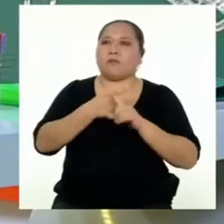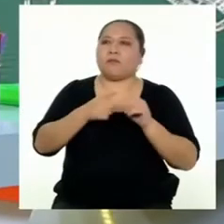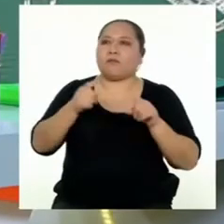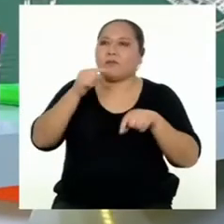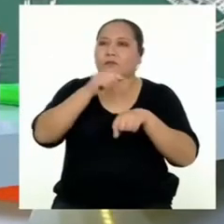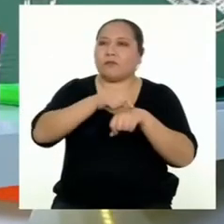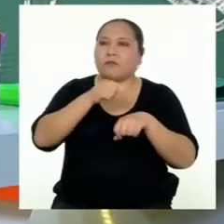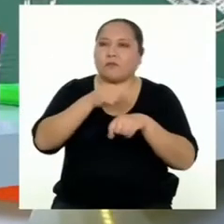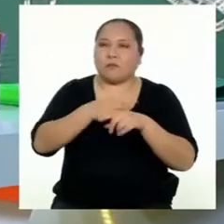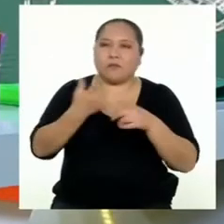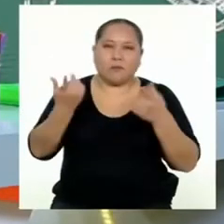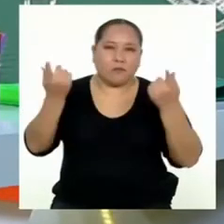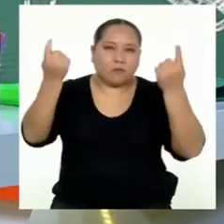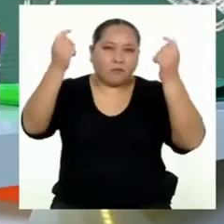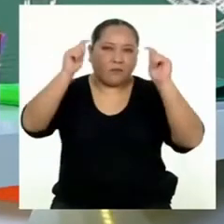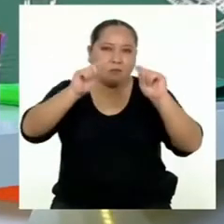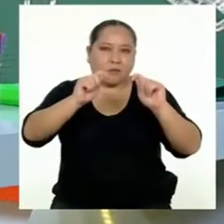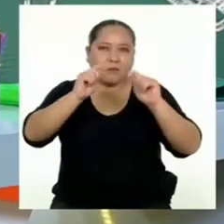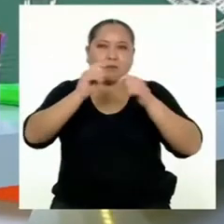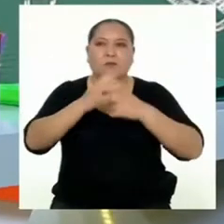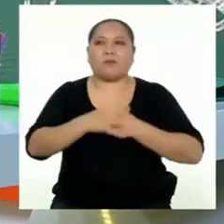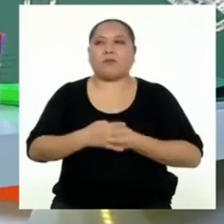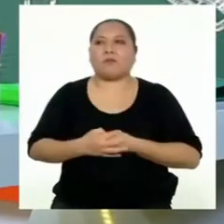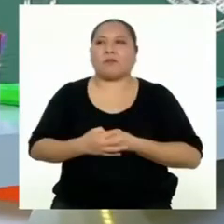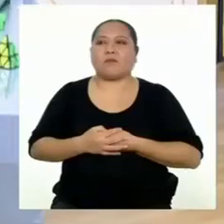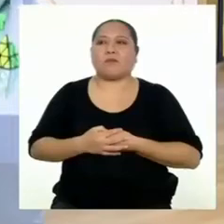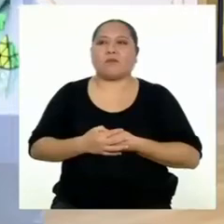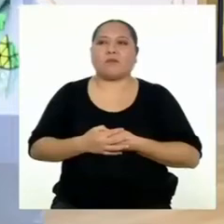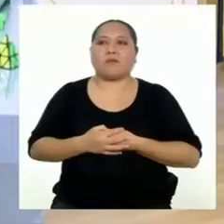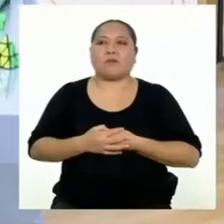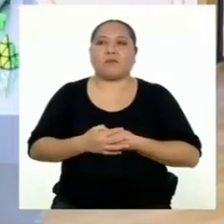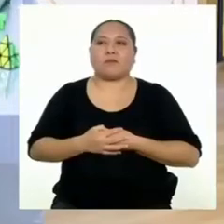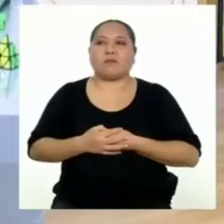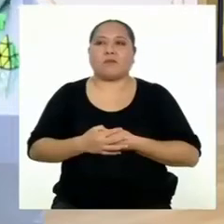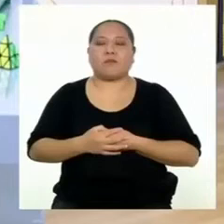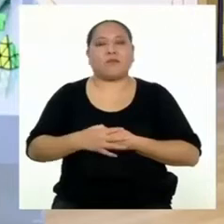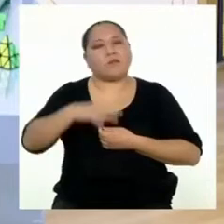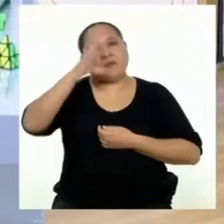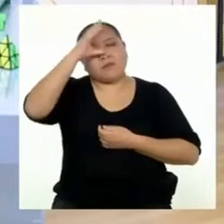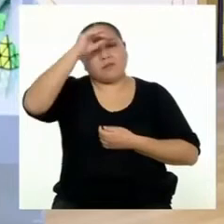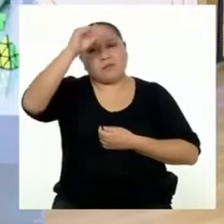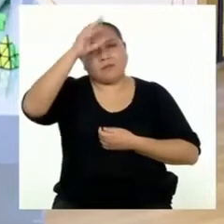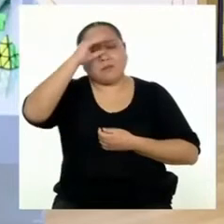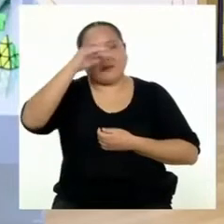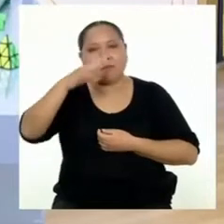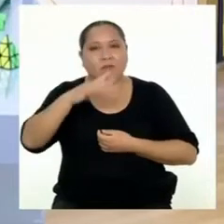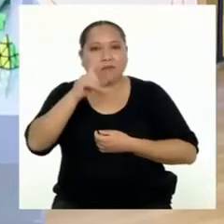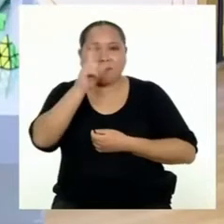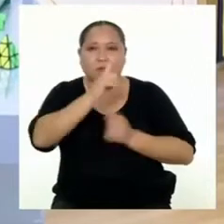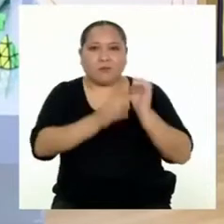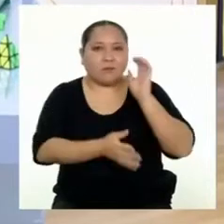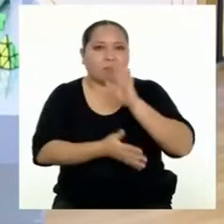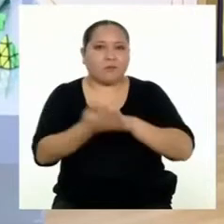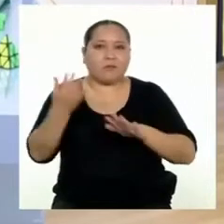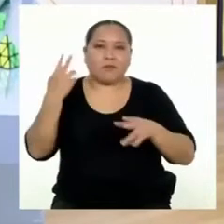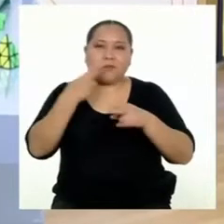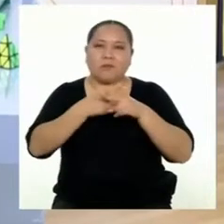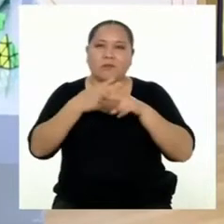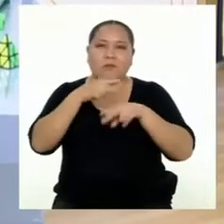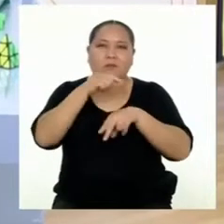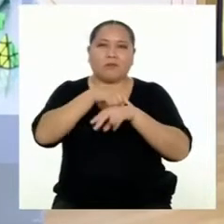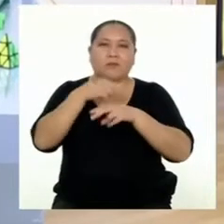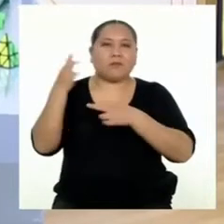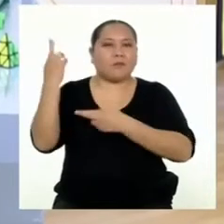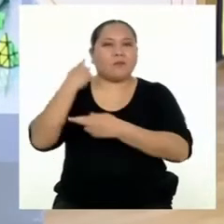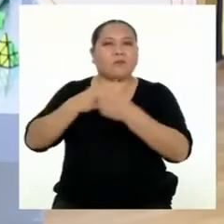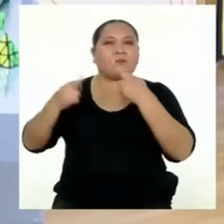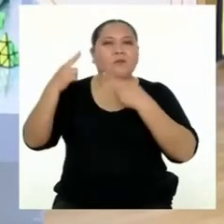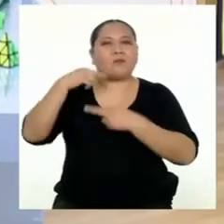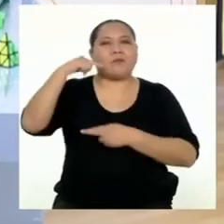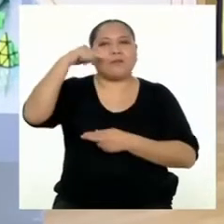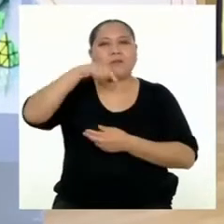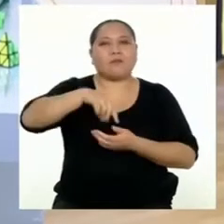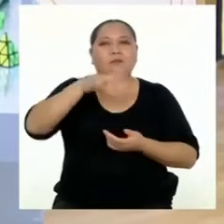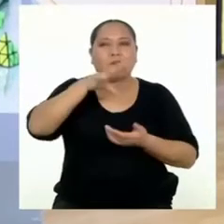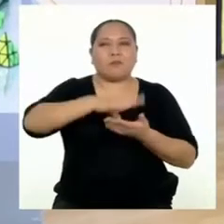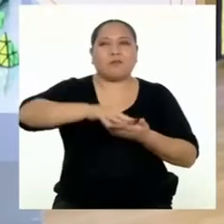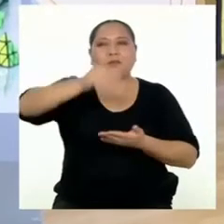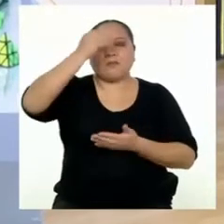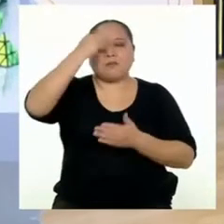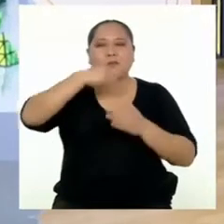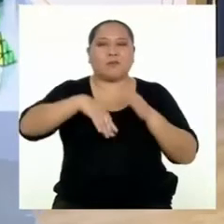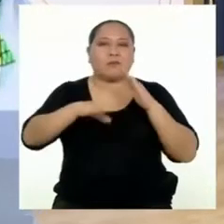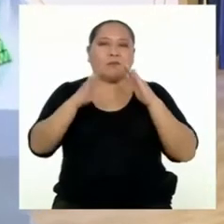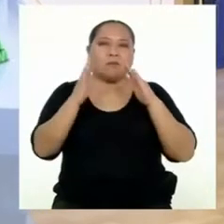Pero es momento de irnos a una pausa. Chicas, chicos, no se muevan que en breve regresamos con...